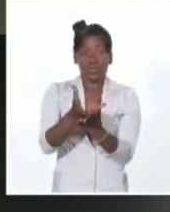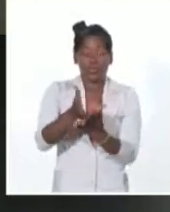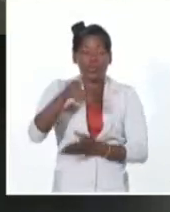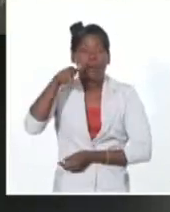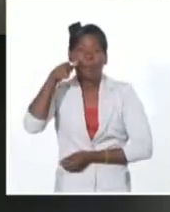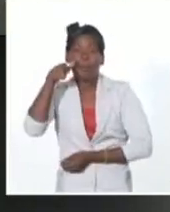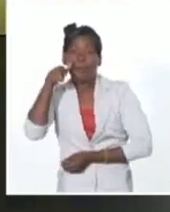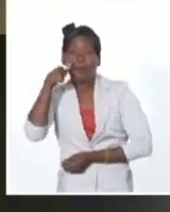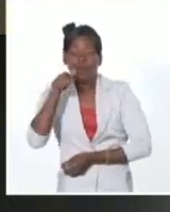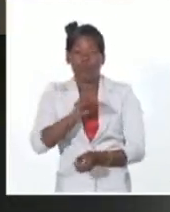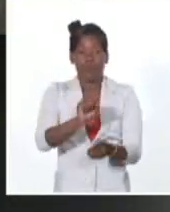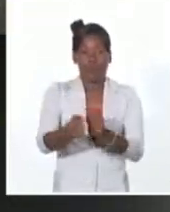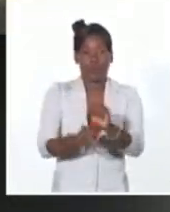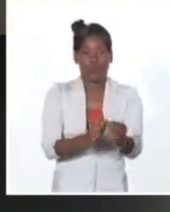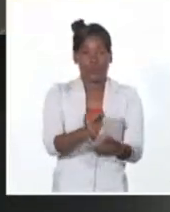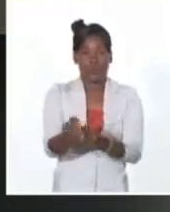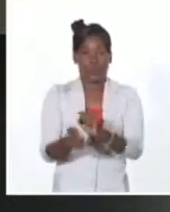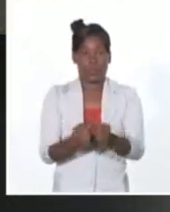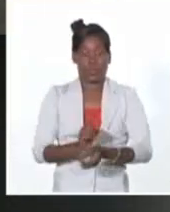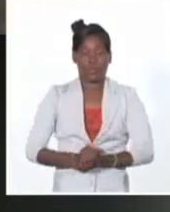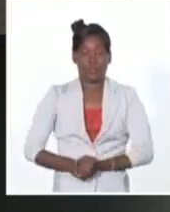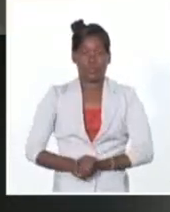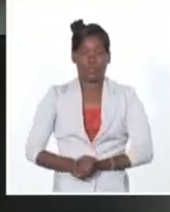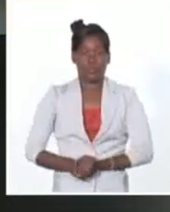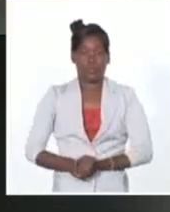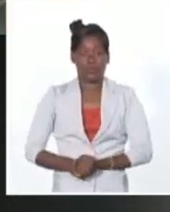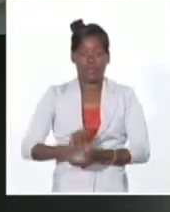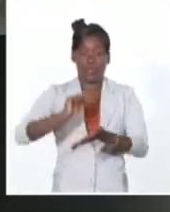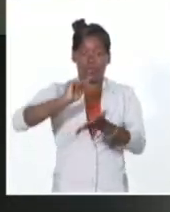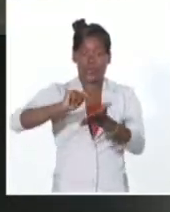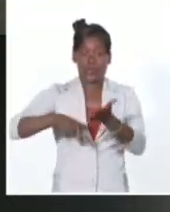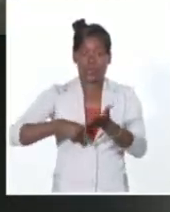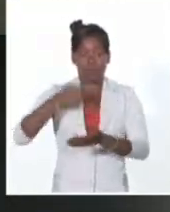sobre esta situación. Firmado Estado Mayor Nacional de la Defensa Civil.